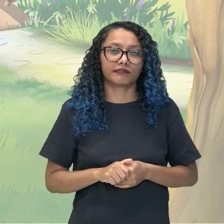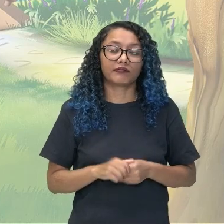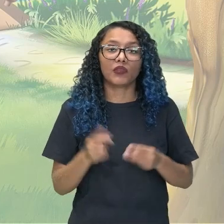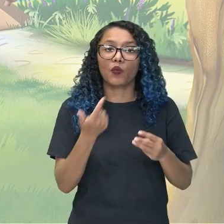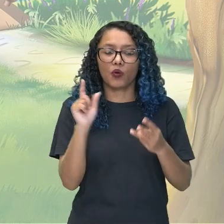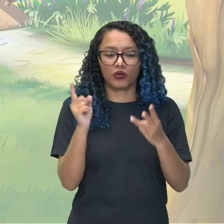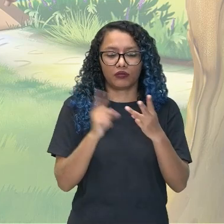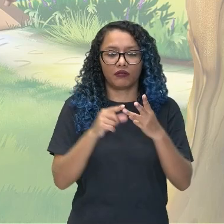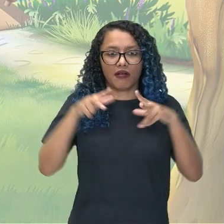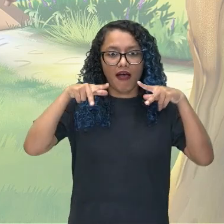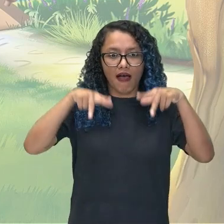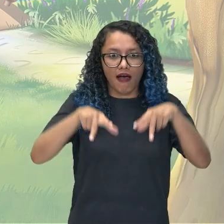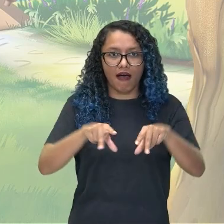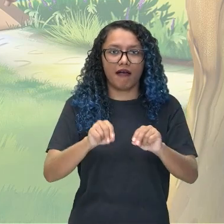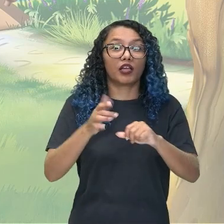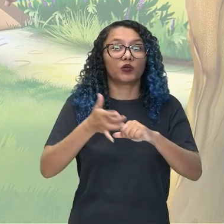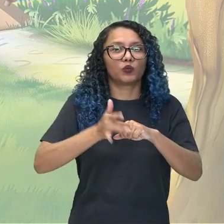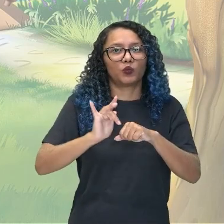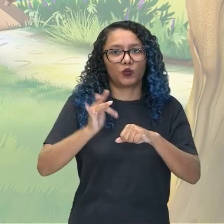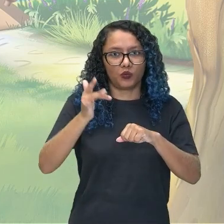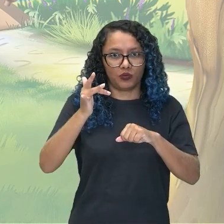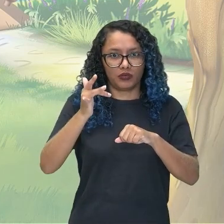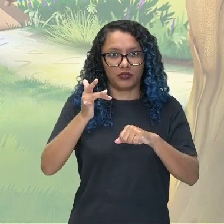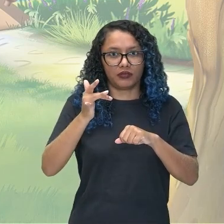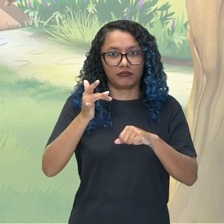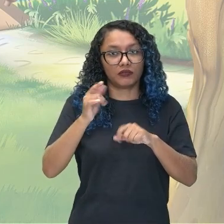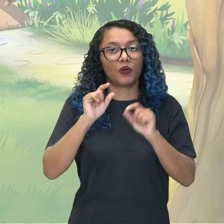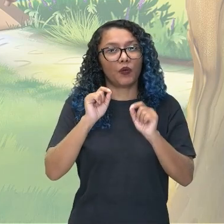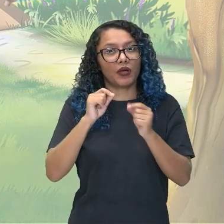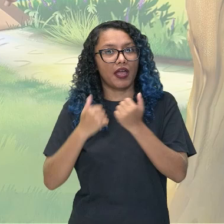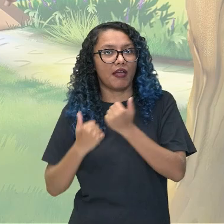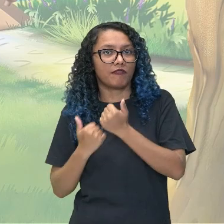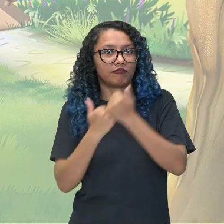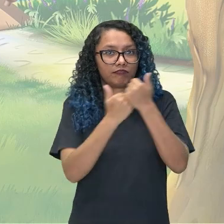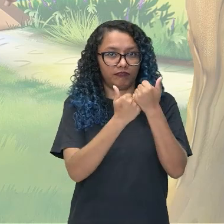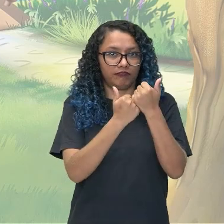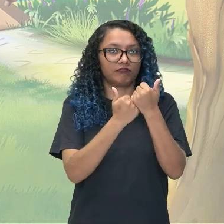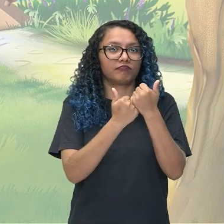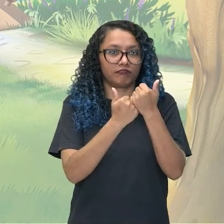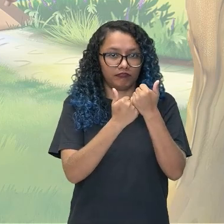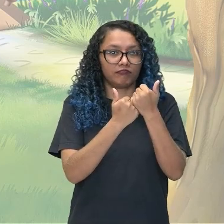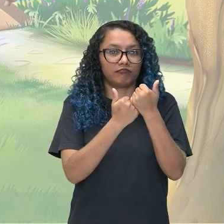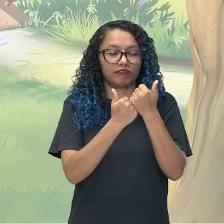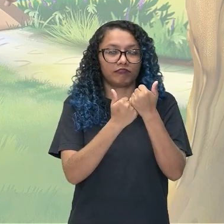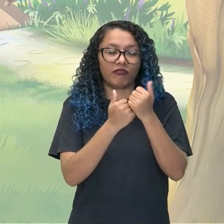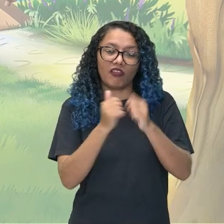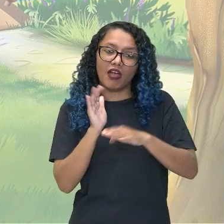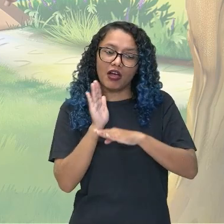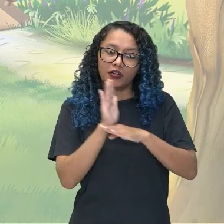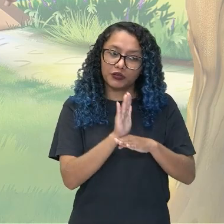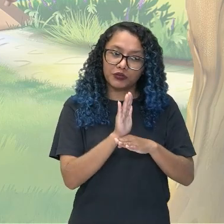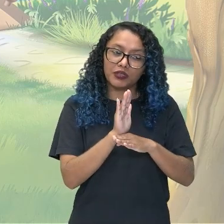dourada, que es un personaje secundario, que ayuda a Alicia